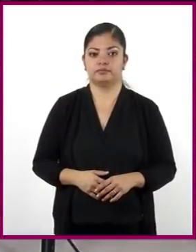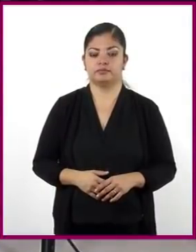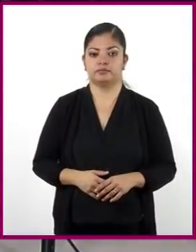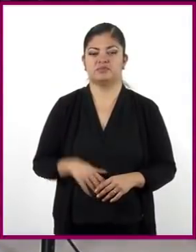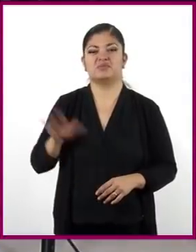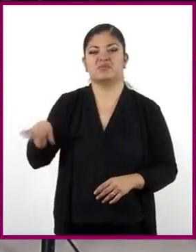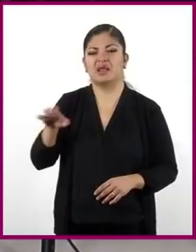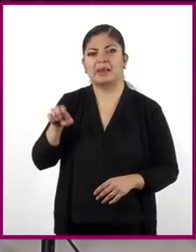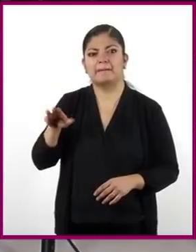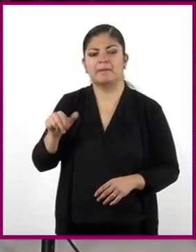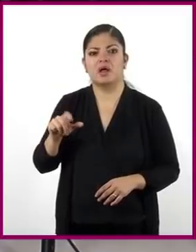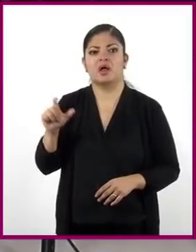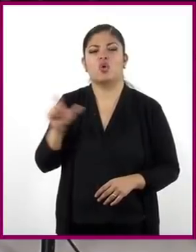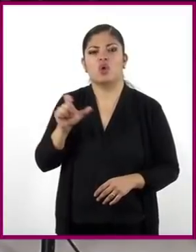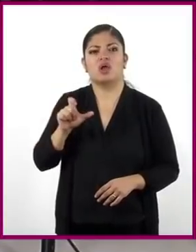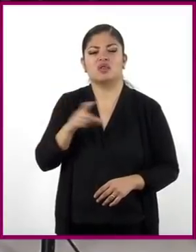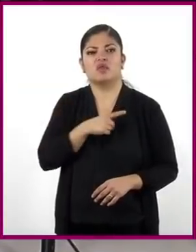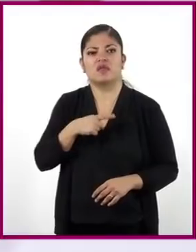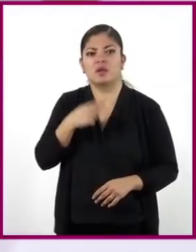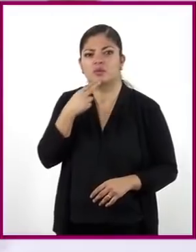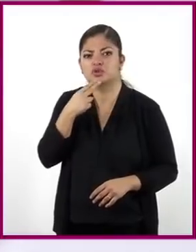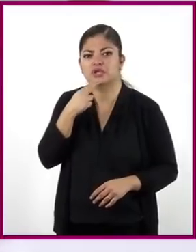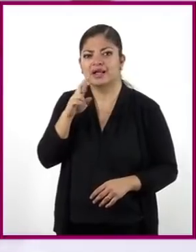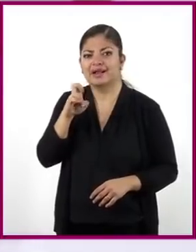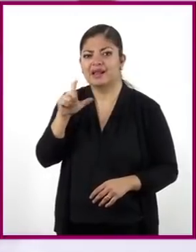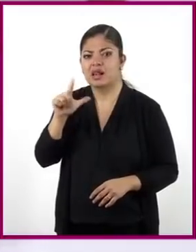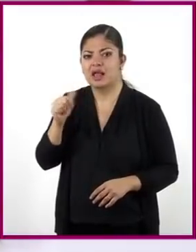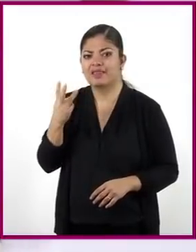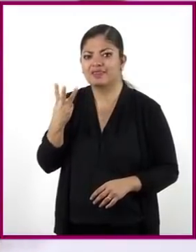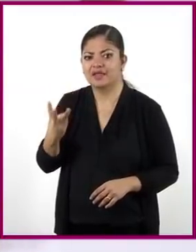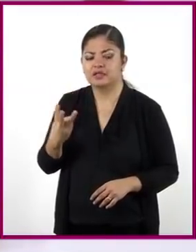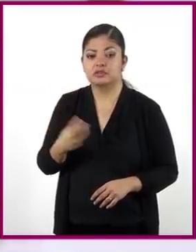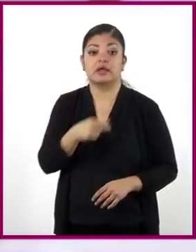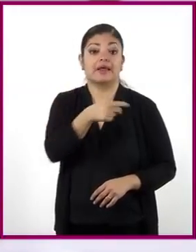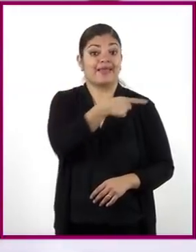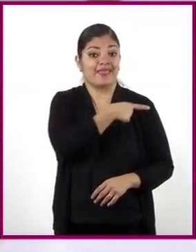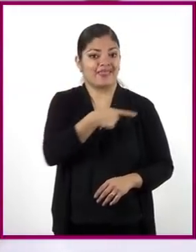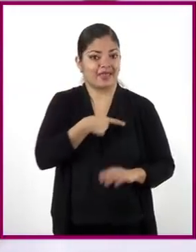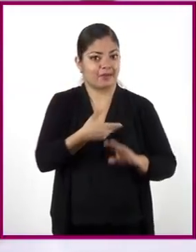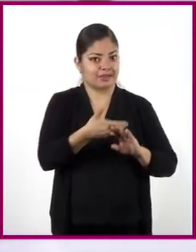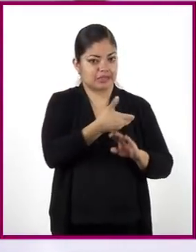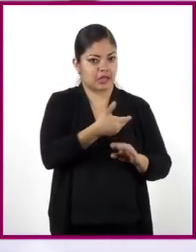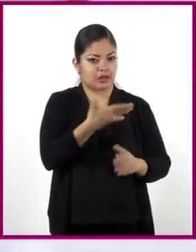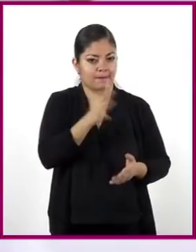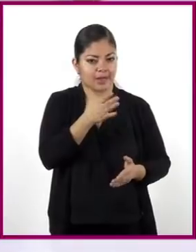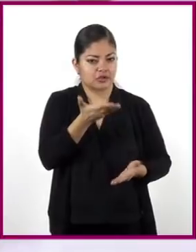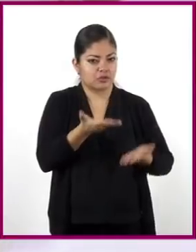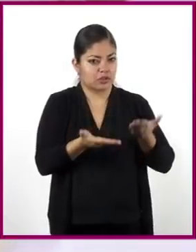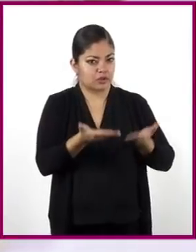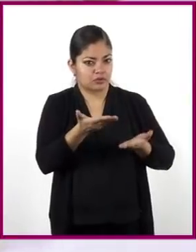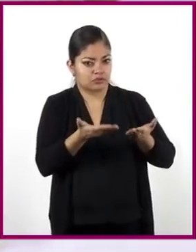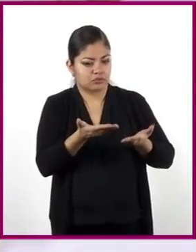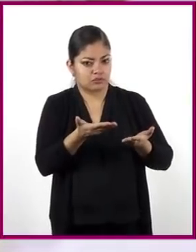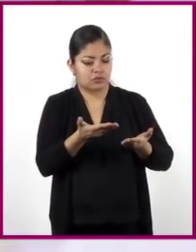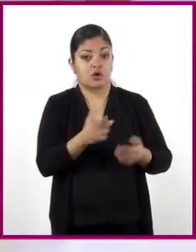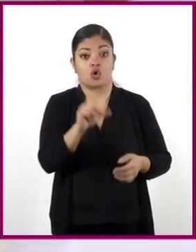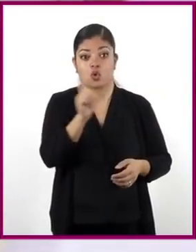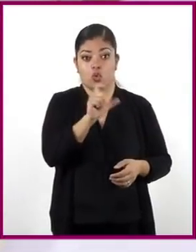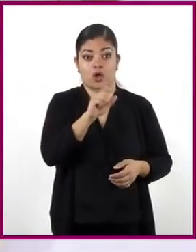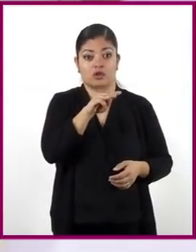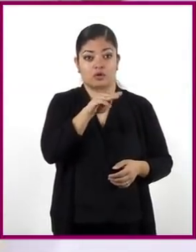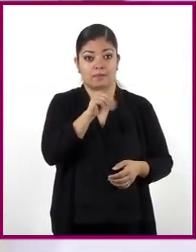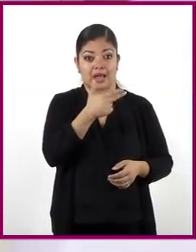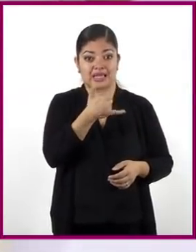Ema, ¿cuándo se debe de utilizar la regla de 3? Debes asegurarte que la situación es de proporcionalidad directa. Es decir, cuando una